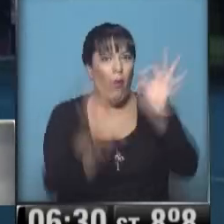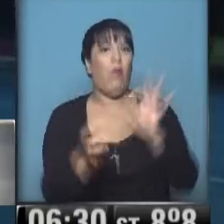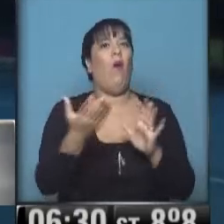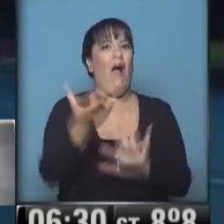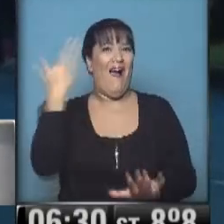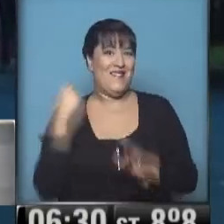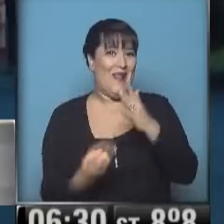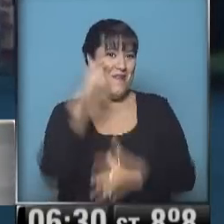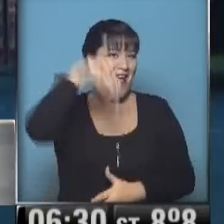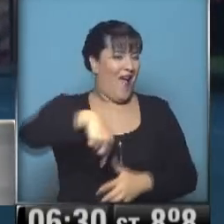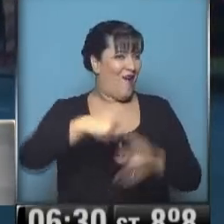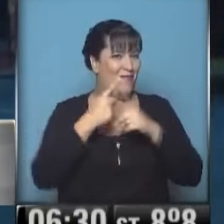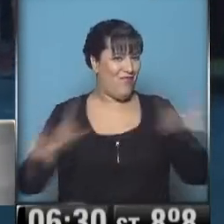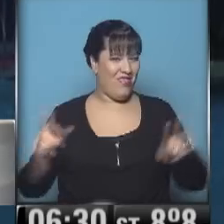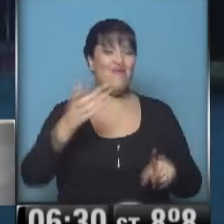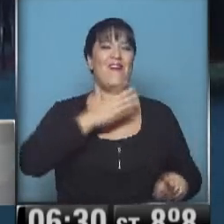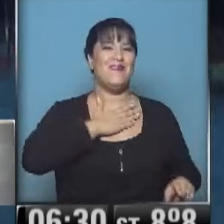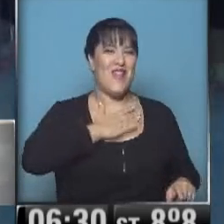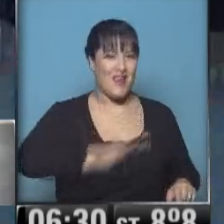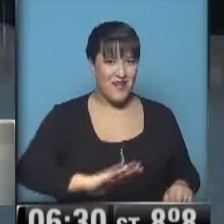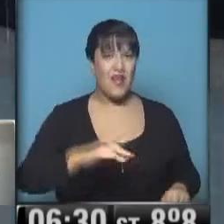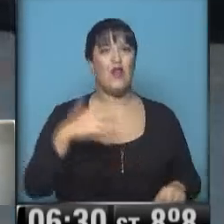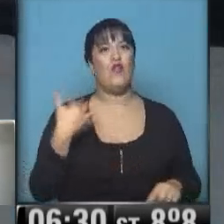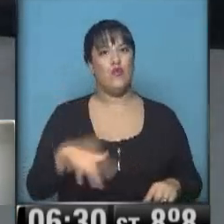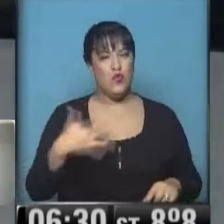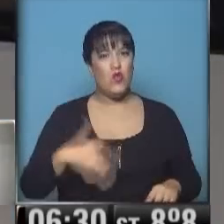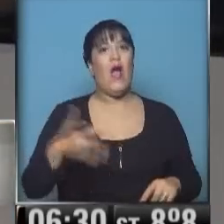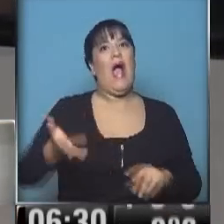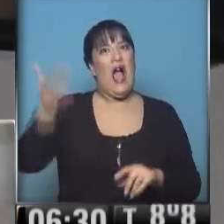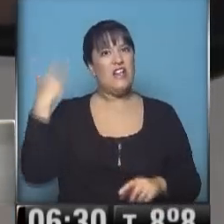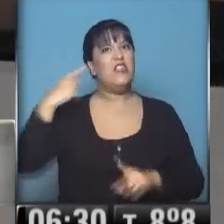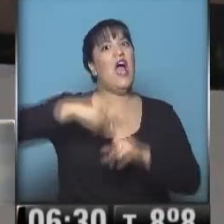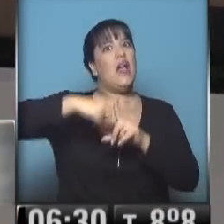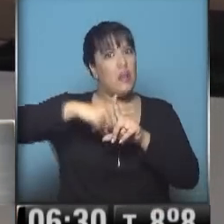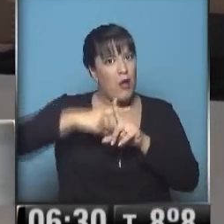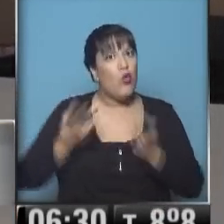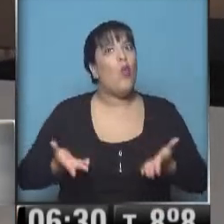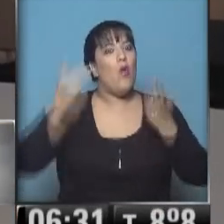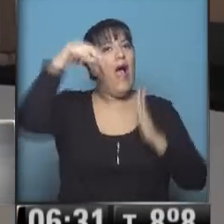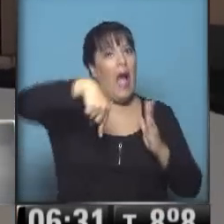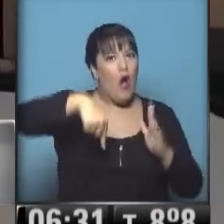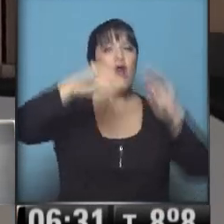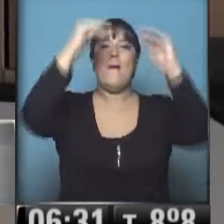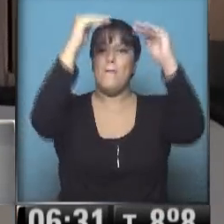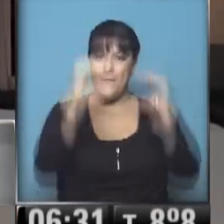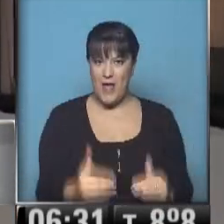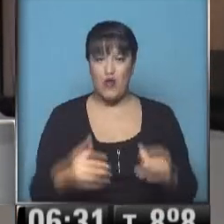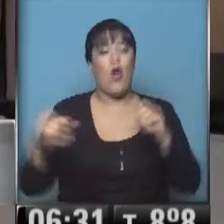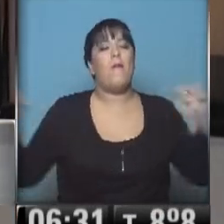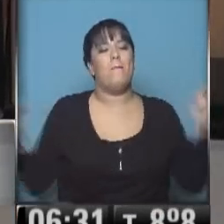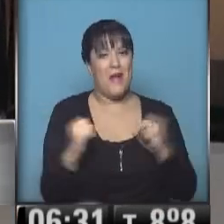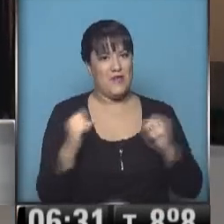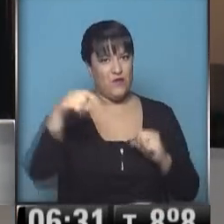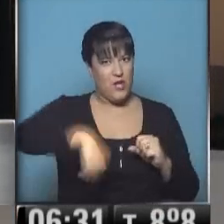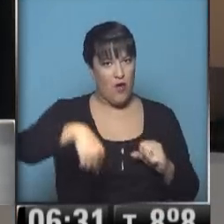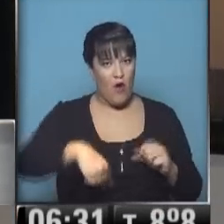ayer en la ciudad de Buenos Aires, con mucha más temperatura. Refrescó, entró el aire mucho más fresco en la ciudad de Buenos Aires,